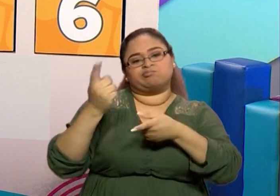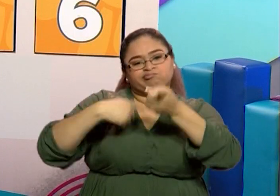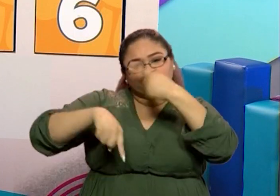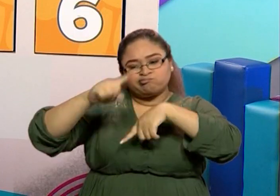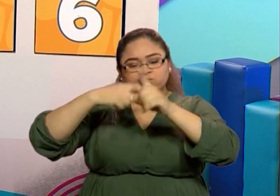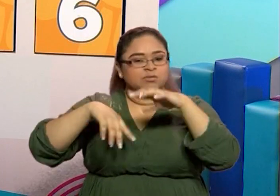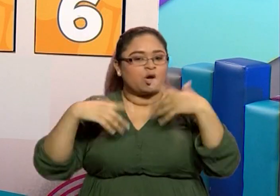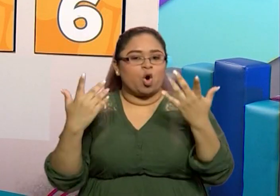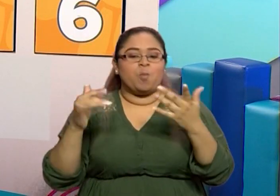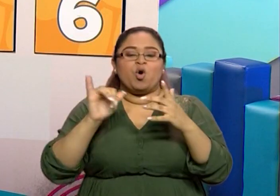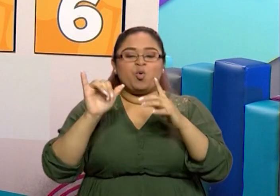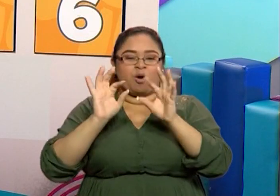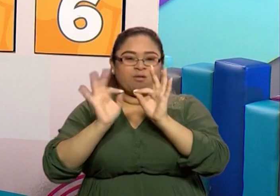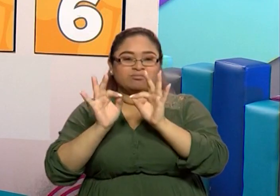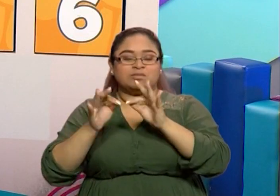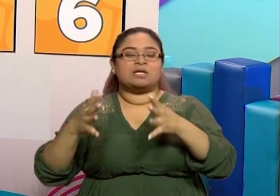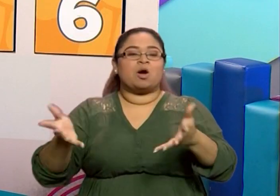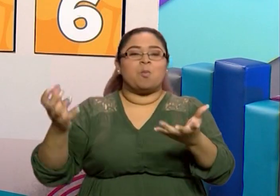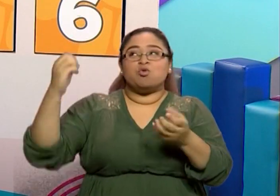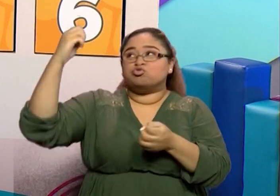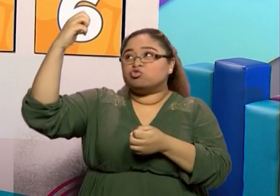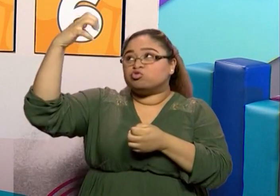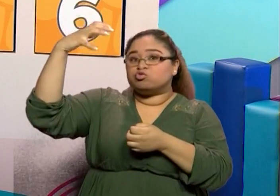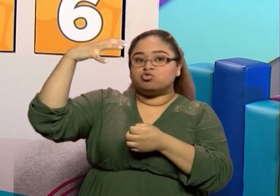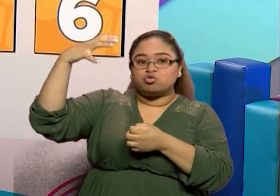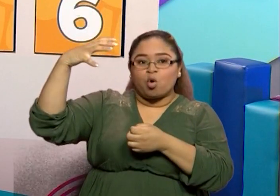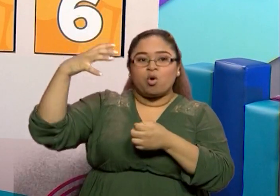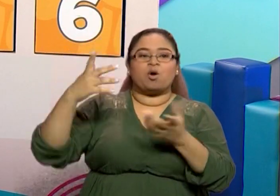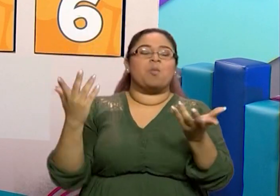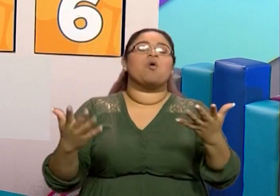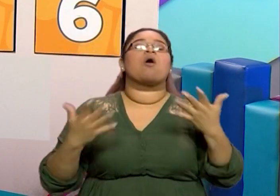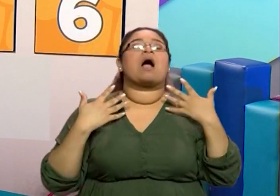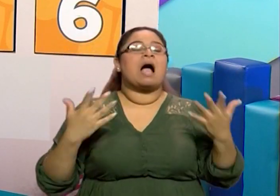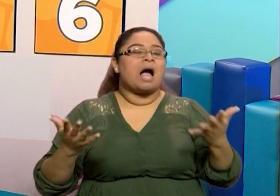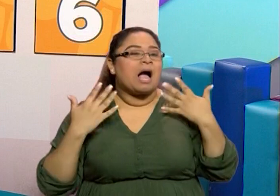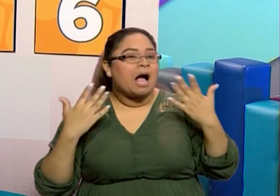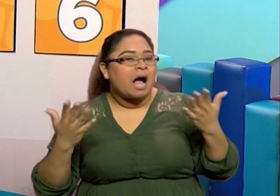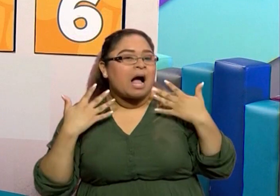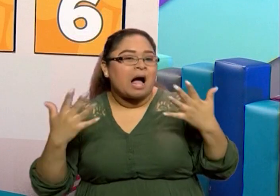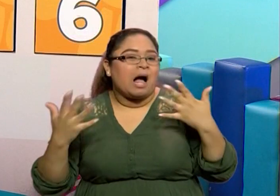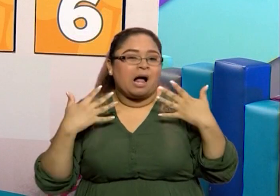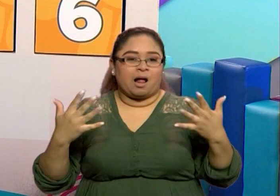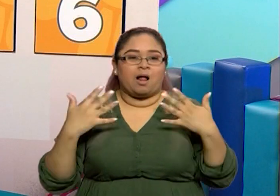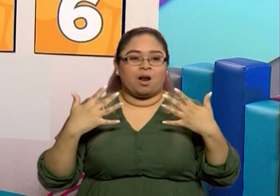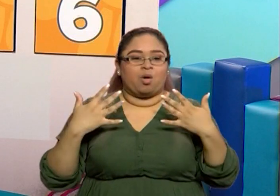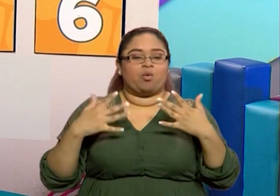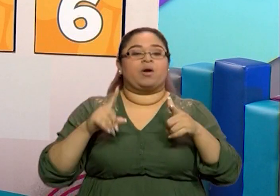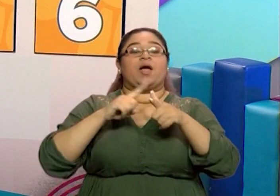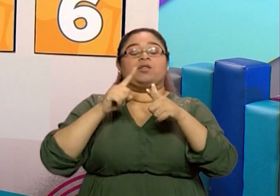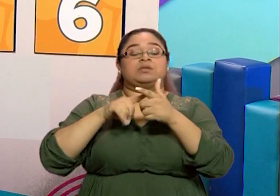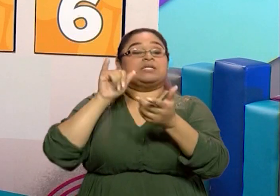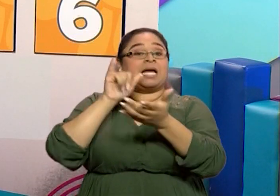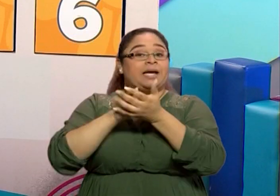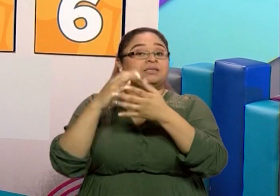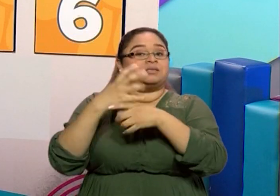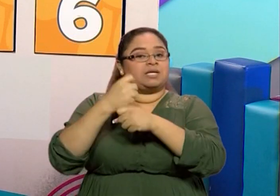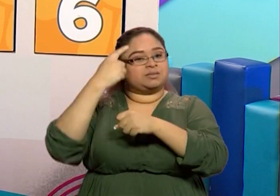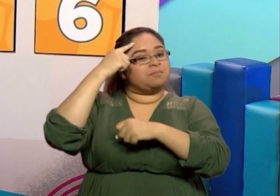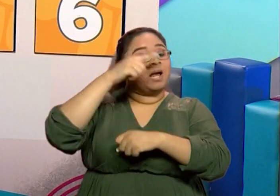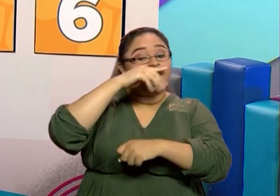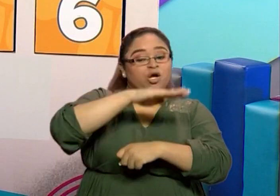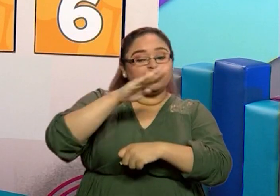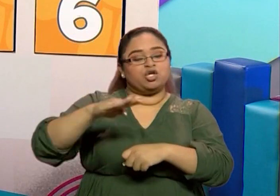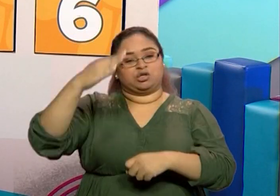interpretando la chica. Aquí vemos la parte del calor. Podemos hacerle para que el chico sepa qué fenómeno es.